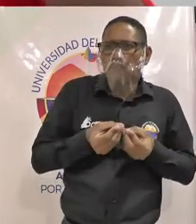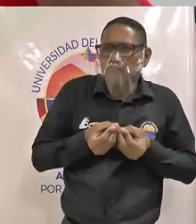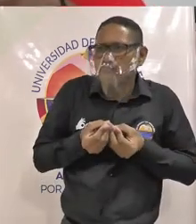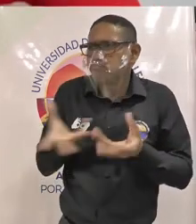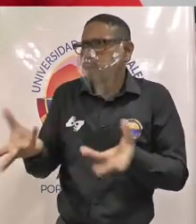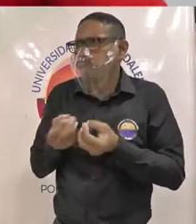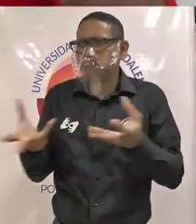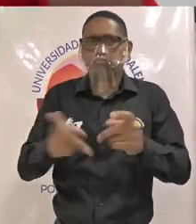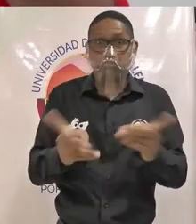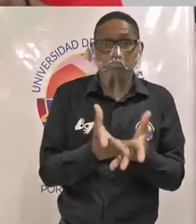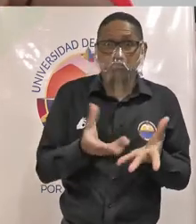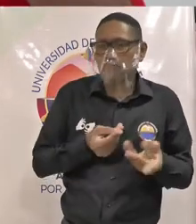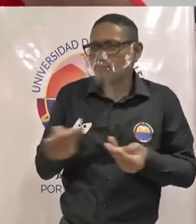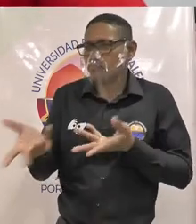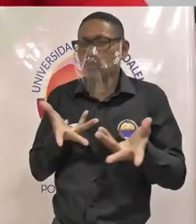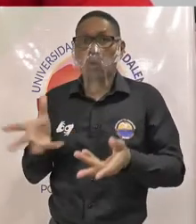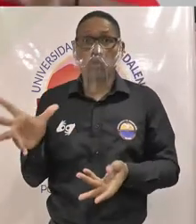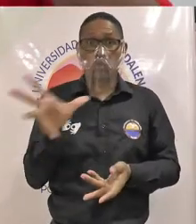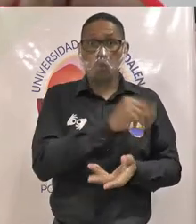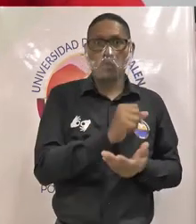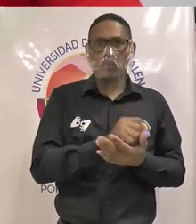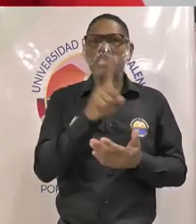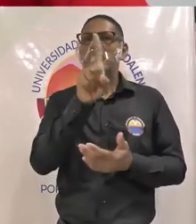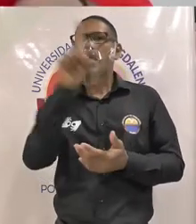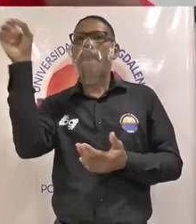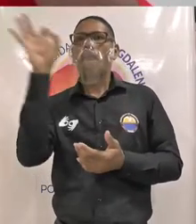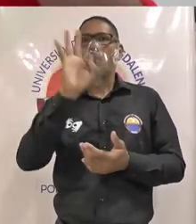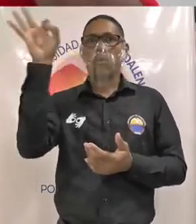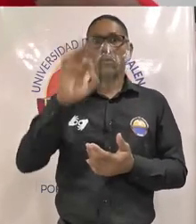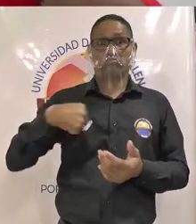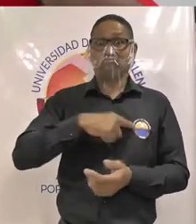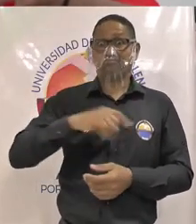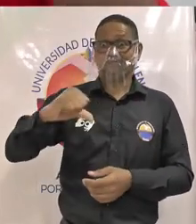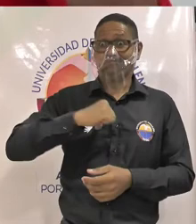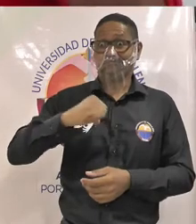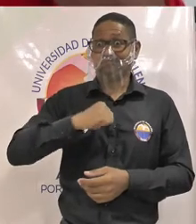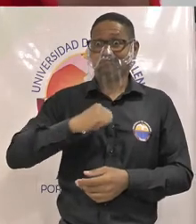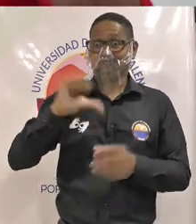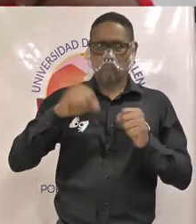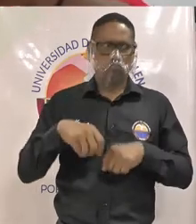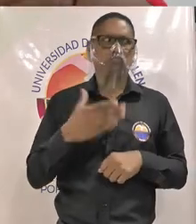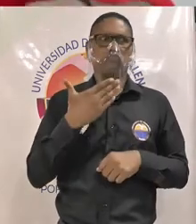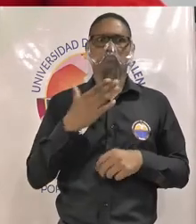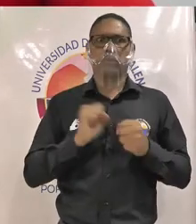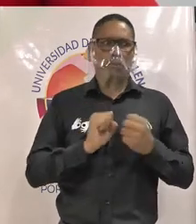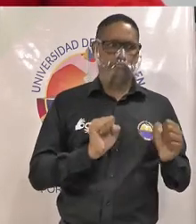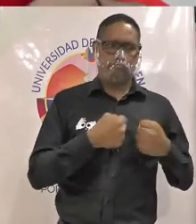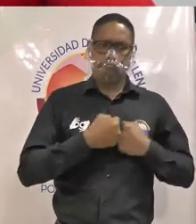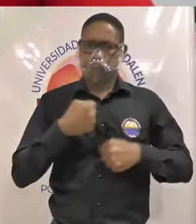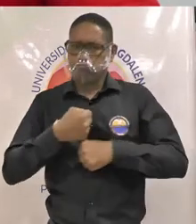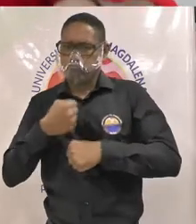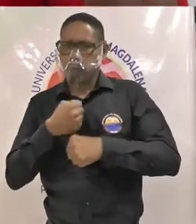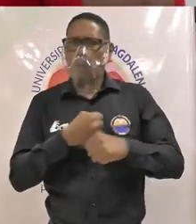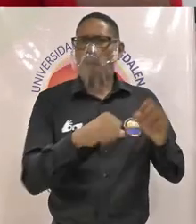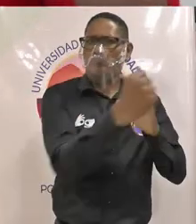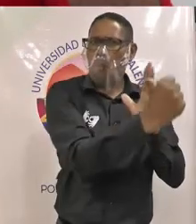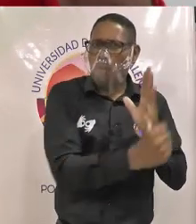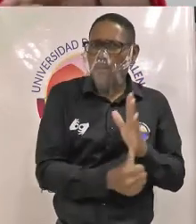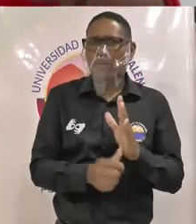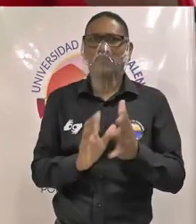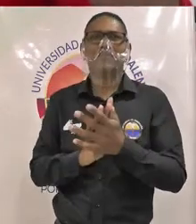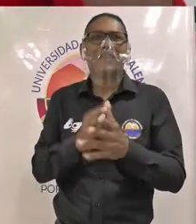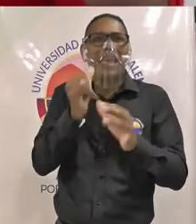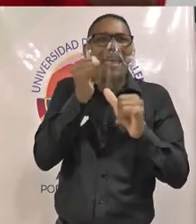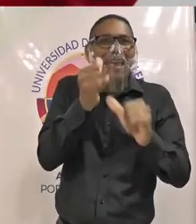todos los estudiantes viable al 100% porque tenemos la capacidad de poder trabajar en conjunto con los programas de ingeniería